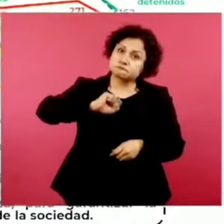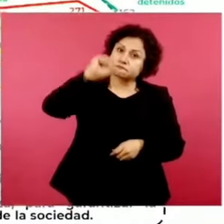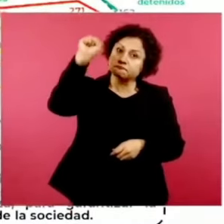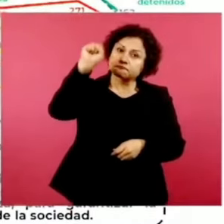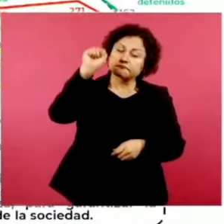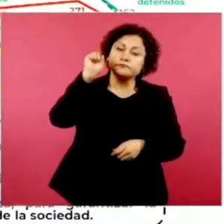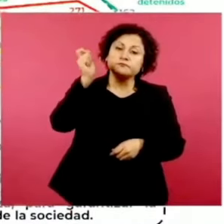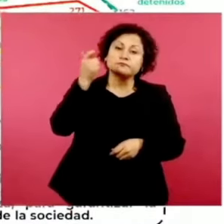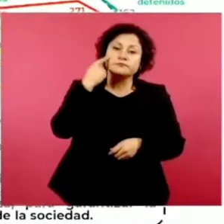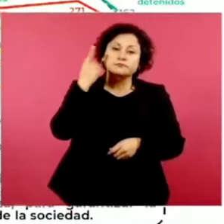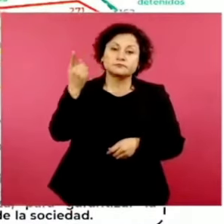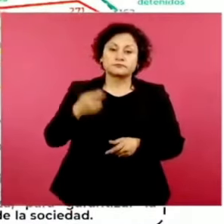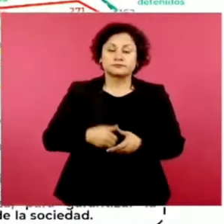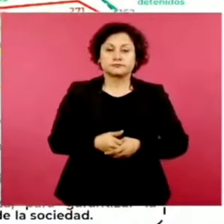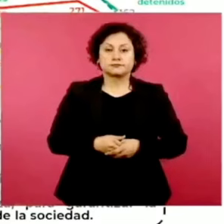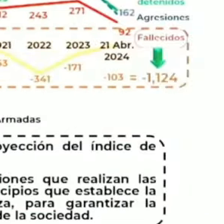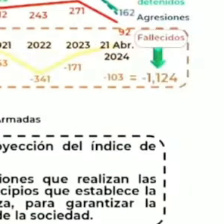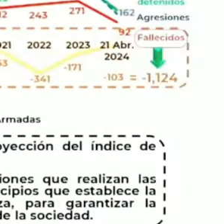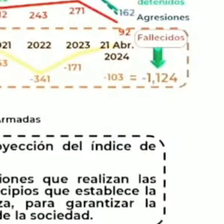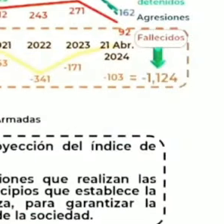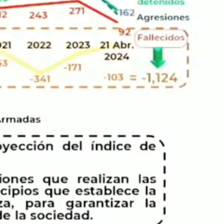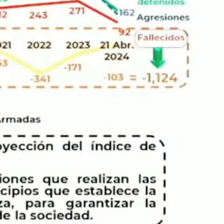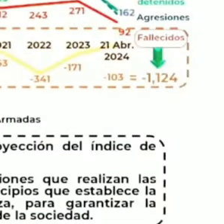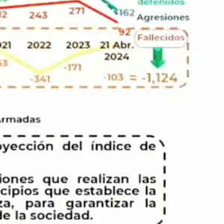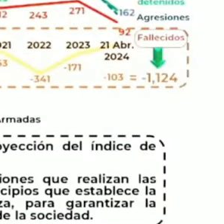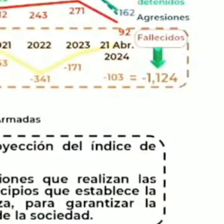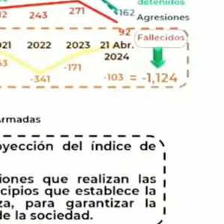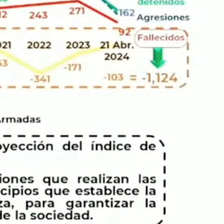hubieron más fallecidos?